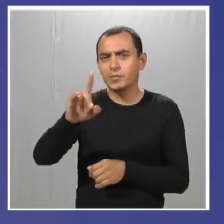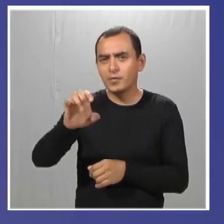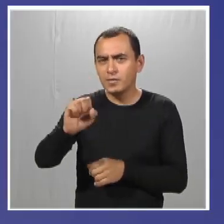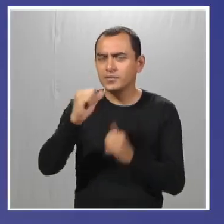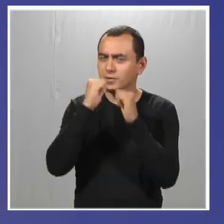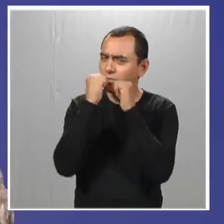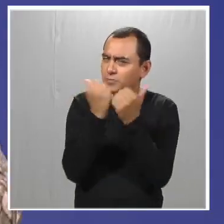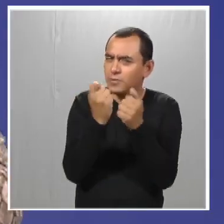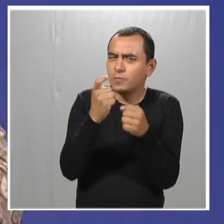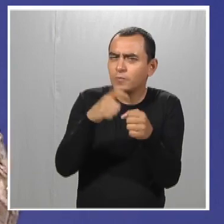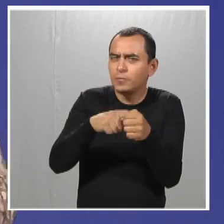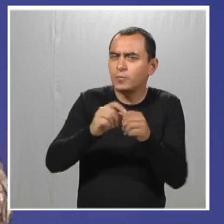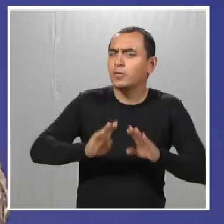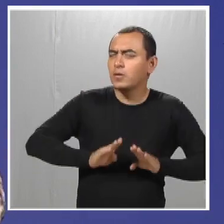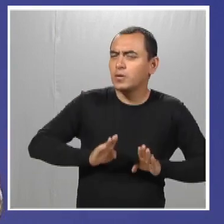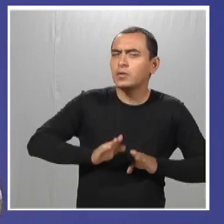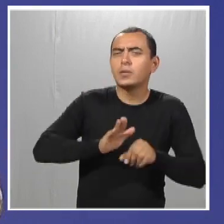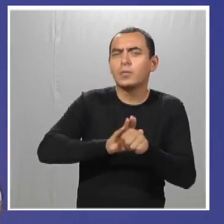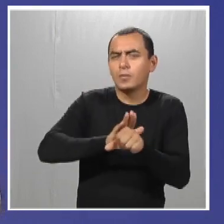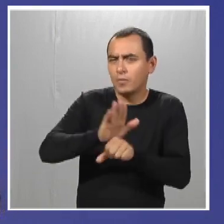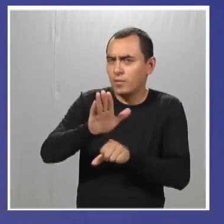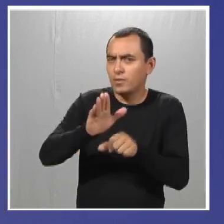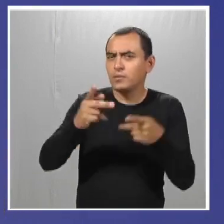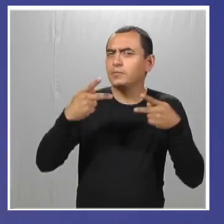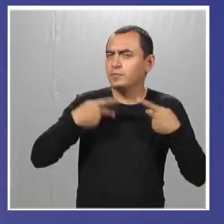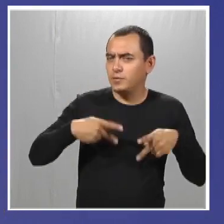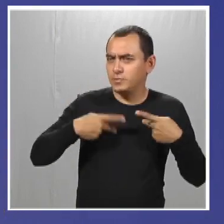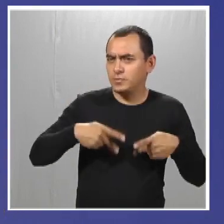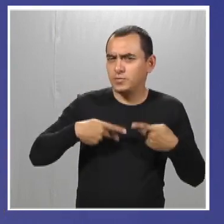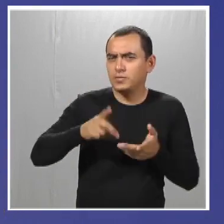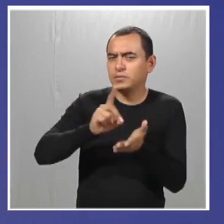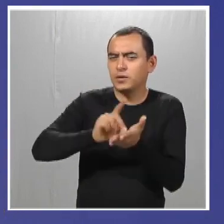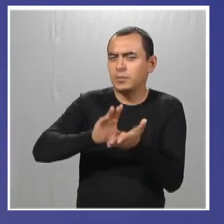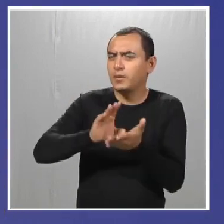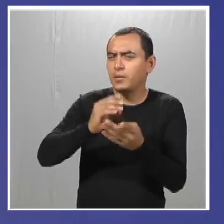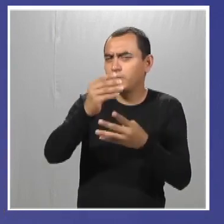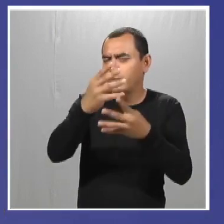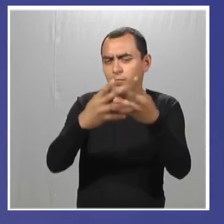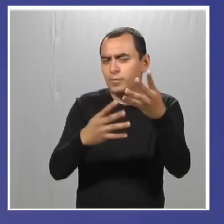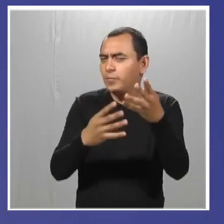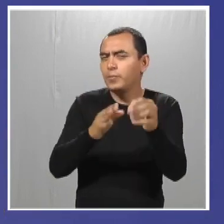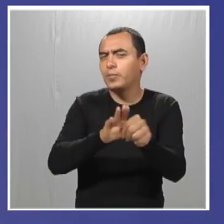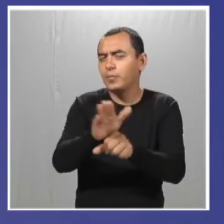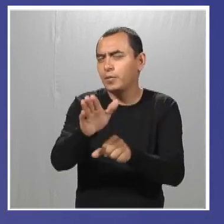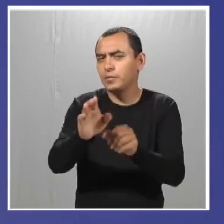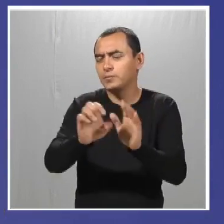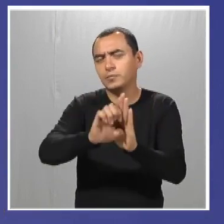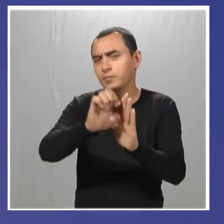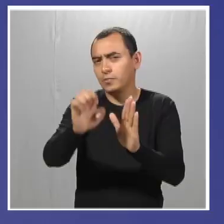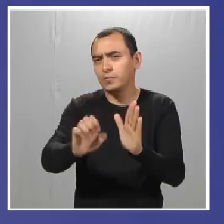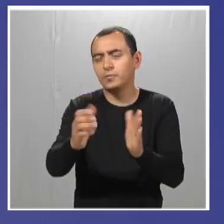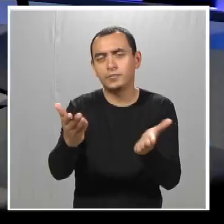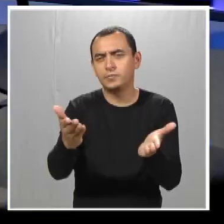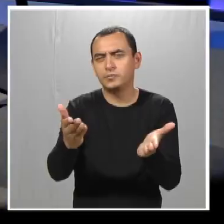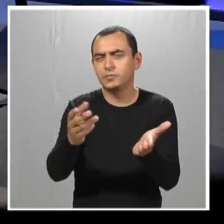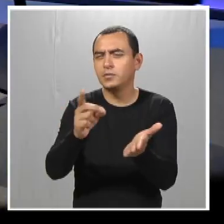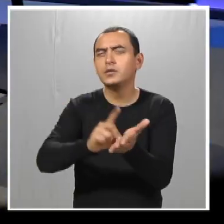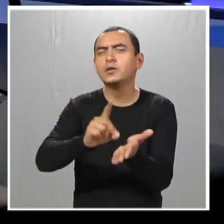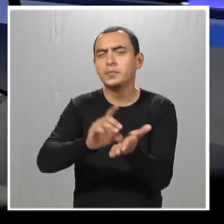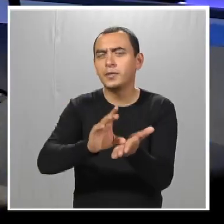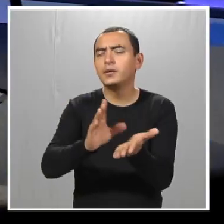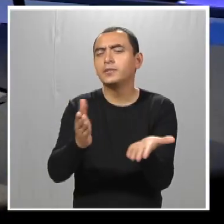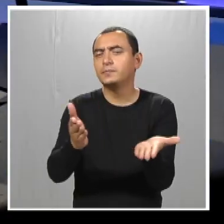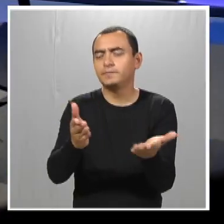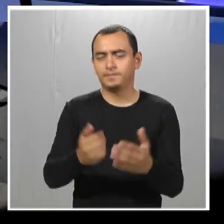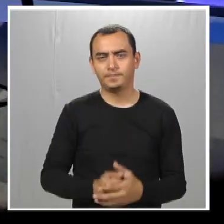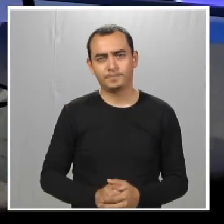Buddies, dentro de las condiciones que tienen las personas que llegan a querer tener una amistad con alguien?